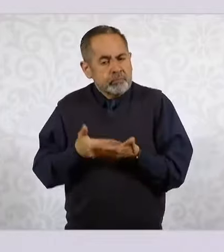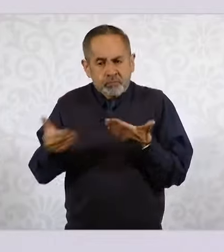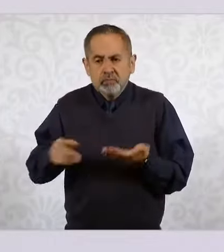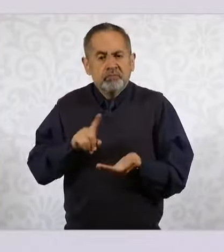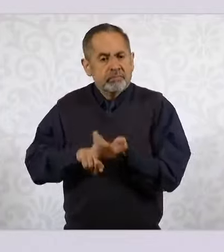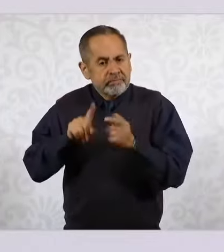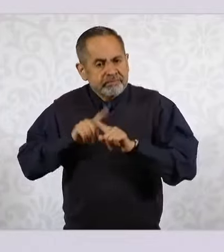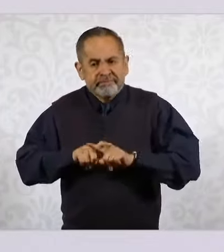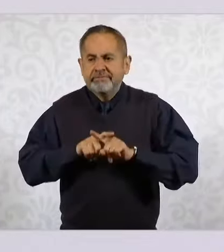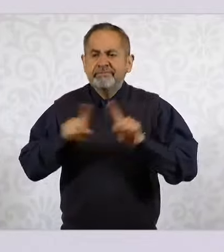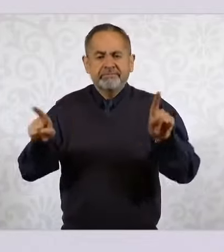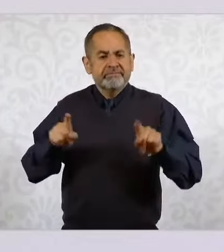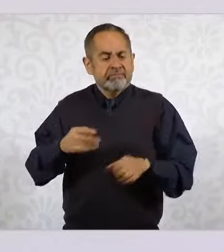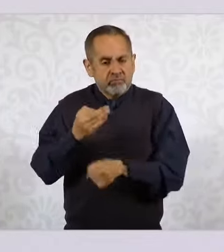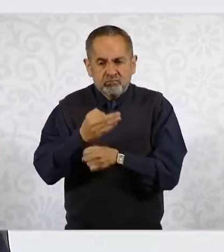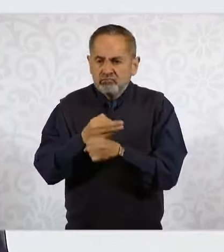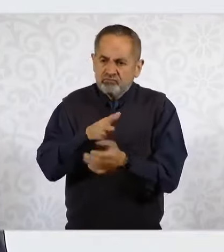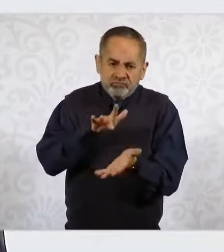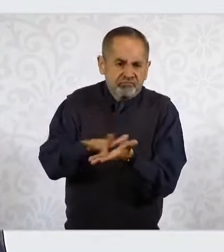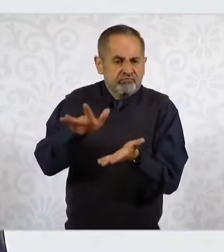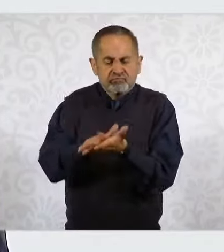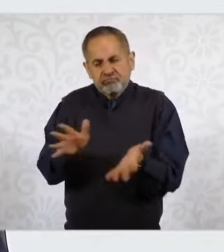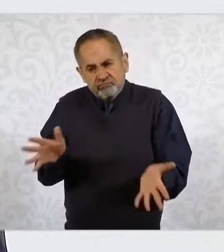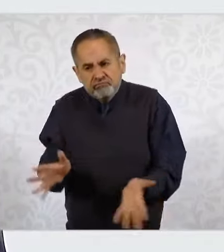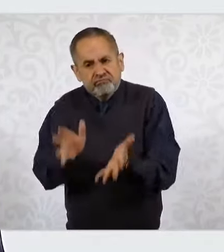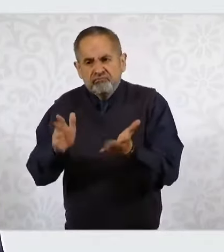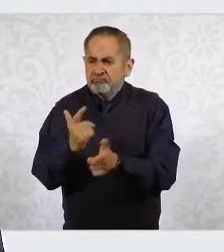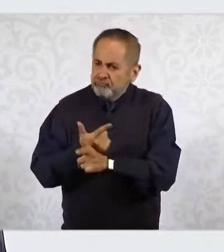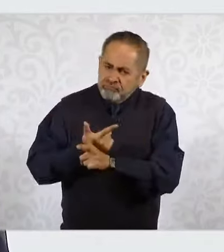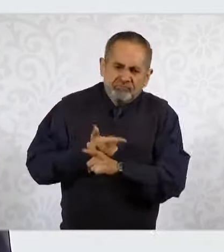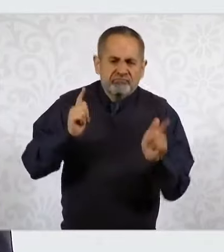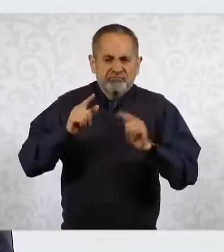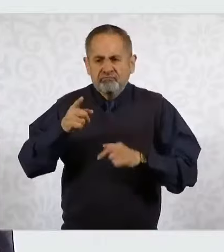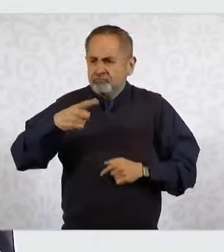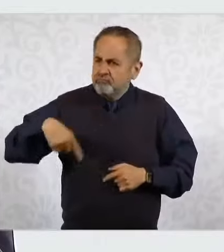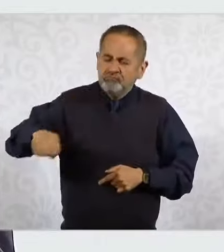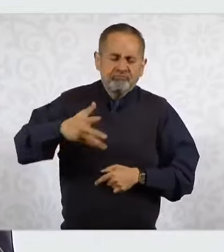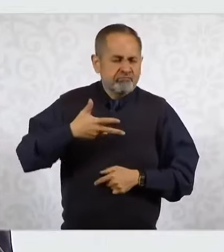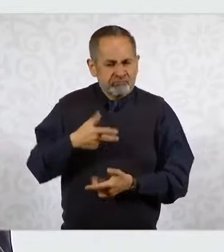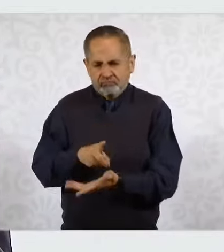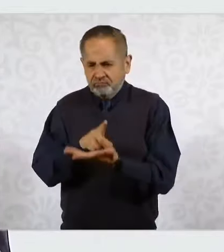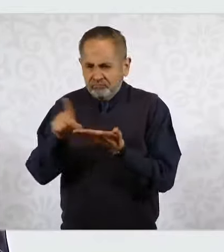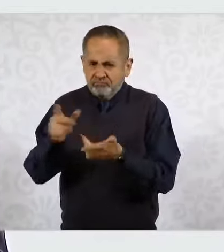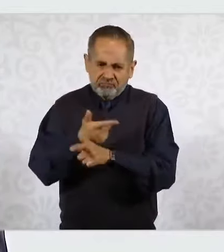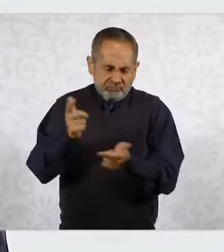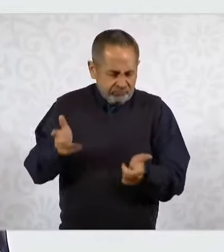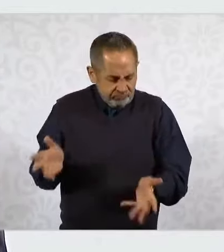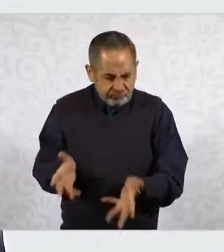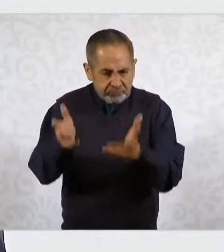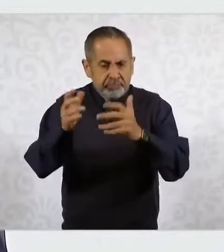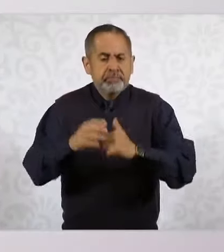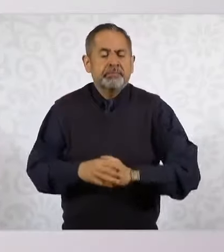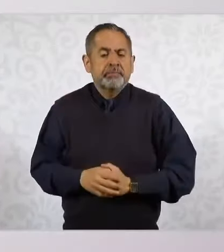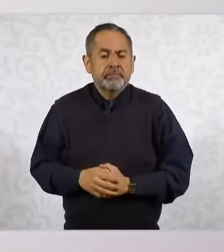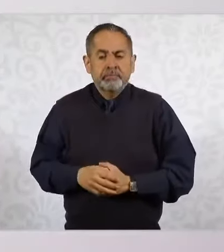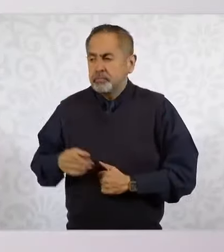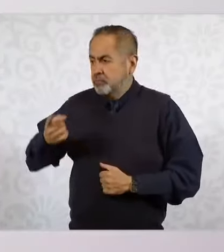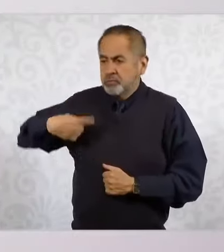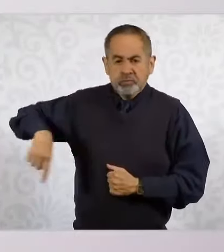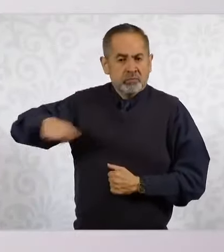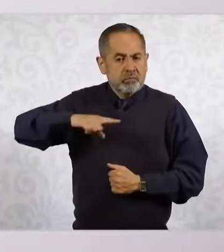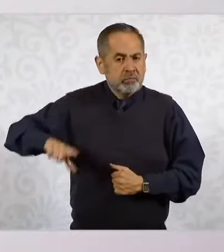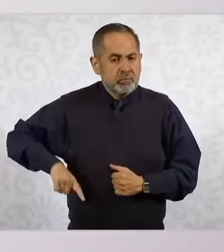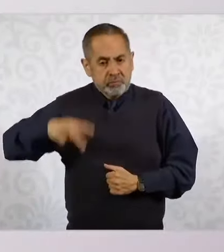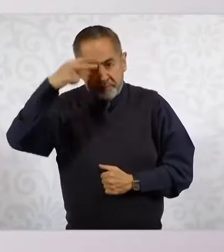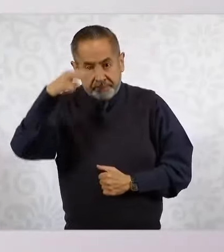de impulsar las libertades y los derechos. En el Estado mexicano actual